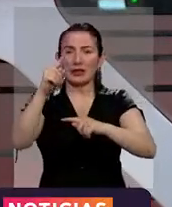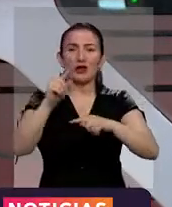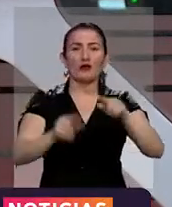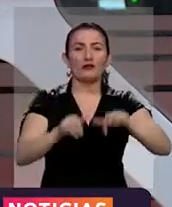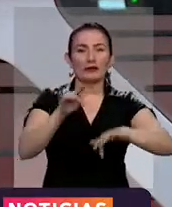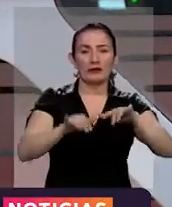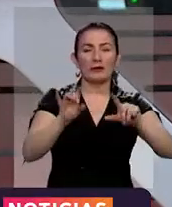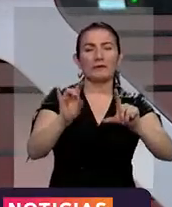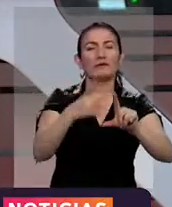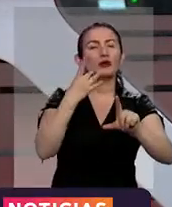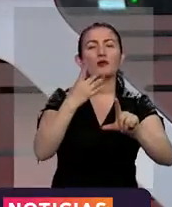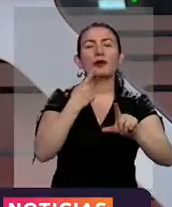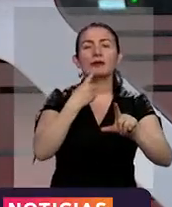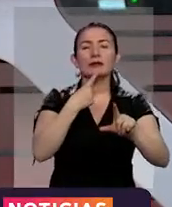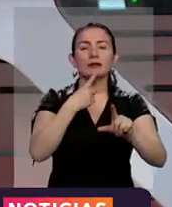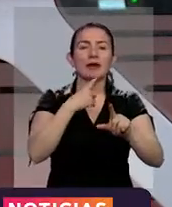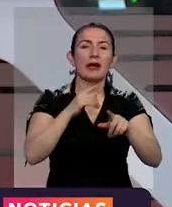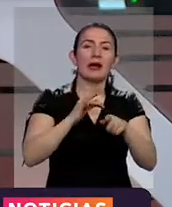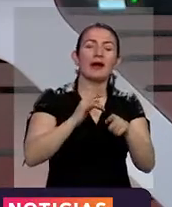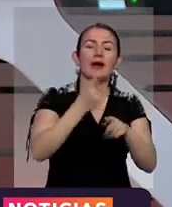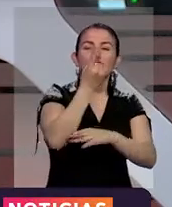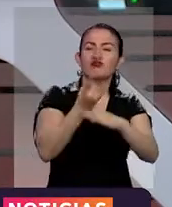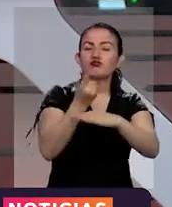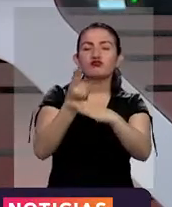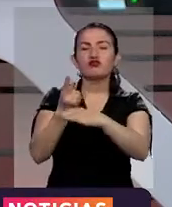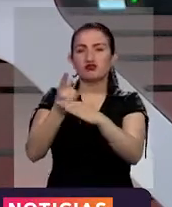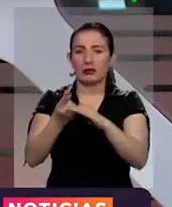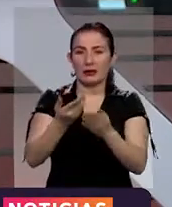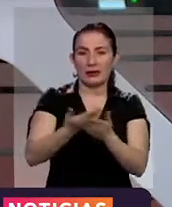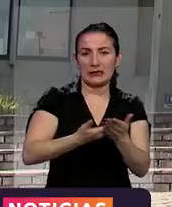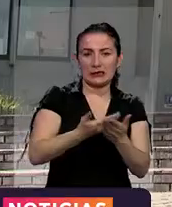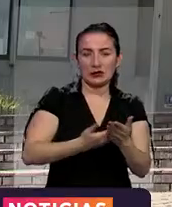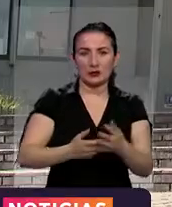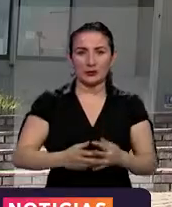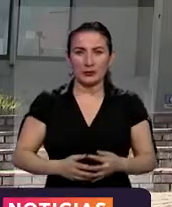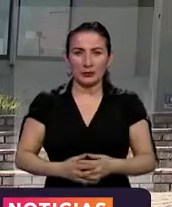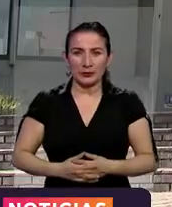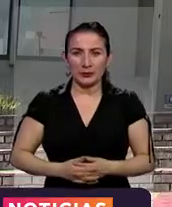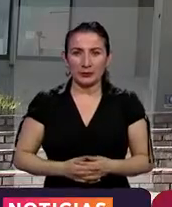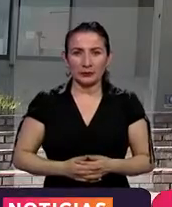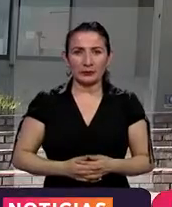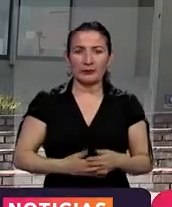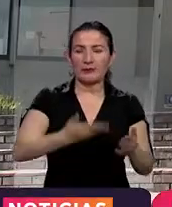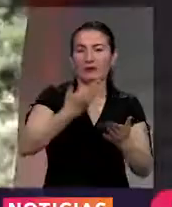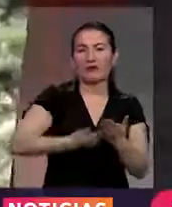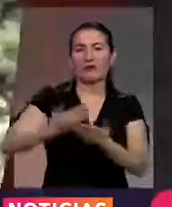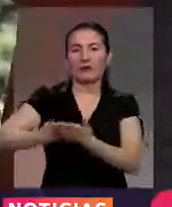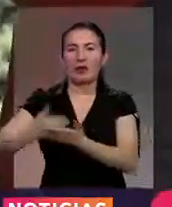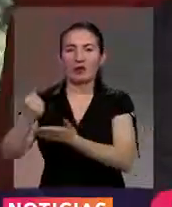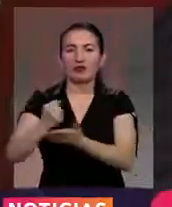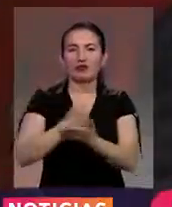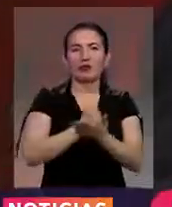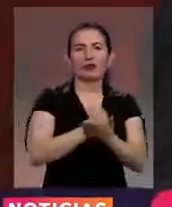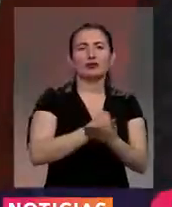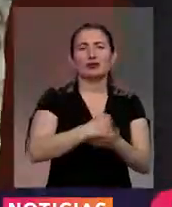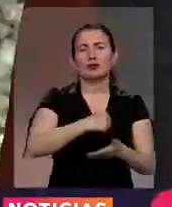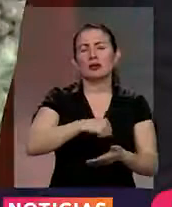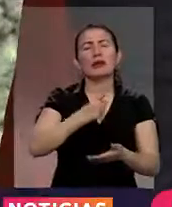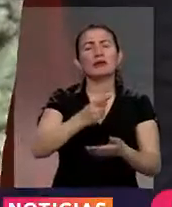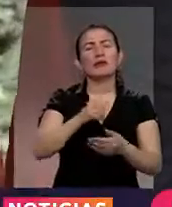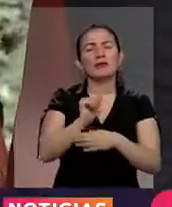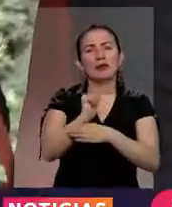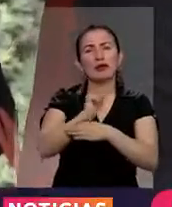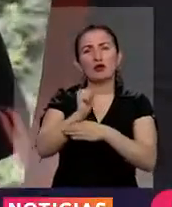virtual, la entidad habilita un aplicativo para descargar el recibo. La facturación del impuesto de vehículos en la ciudad está